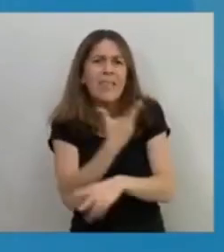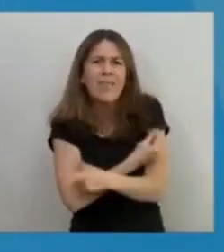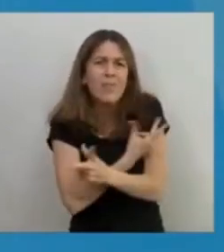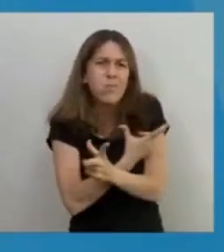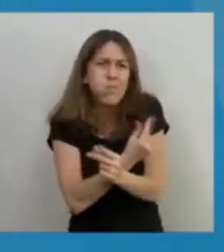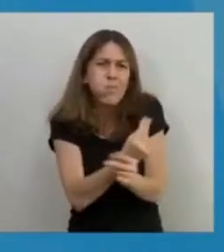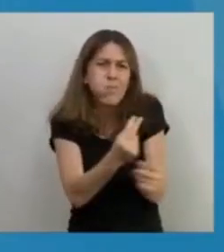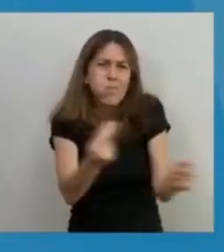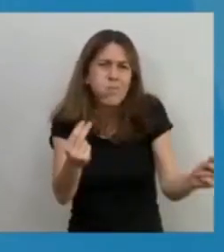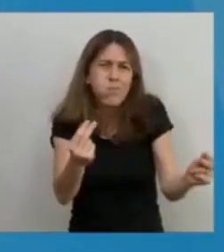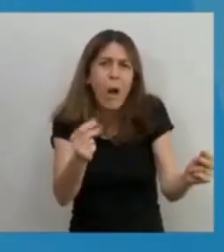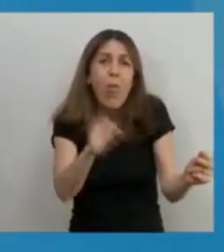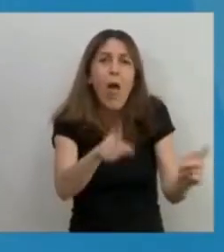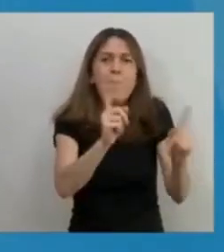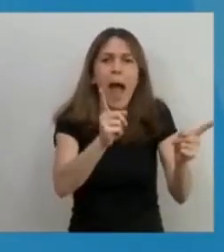de la educación.